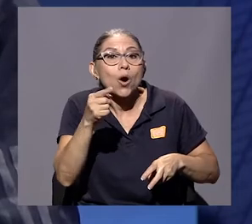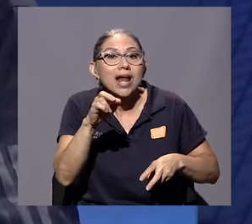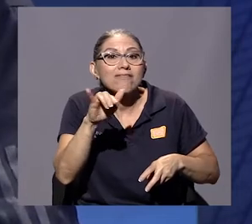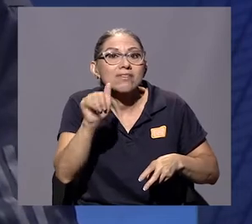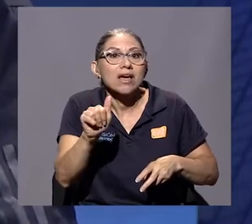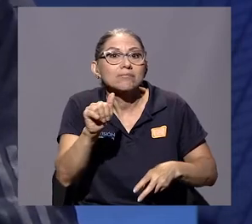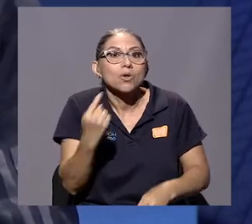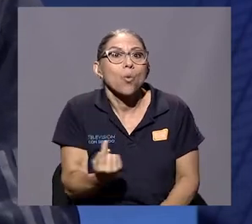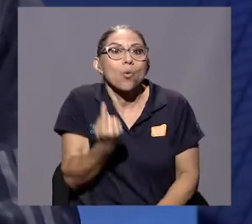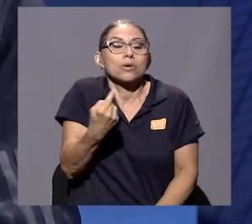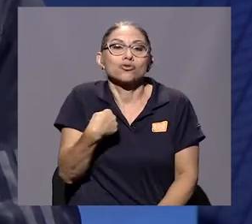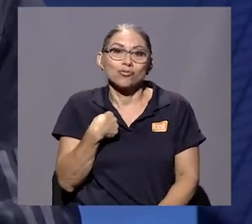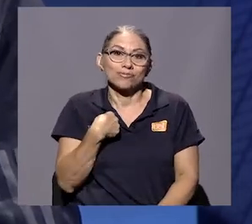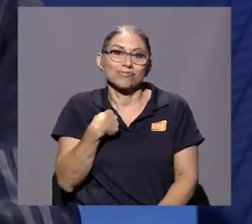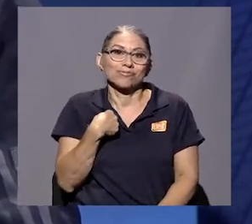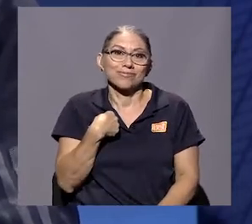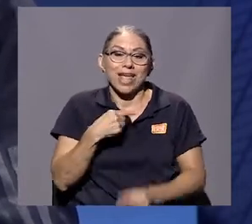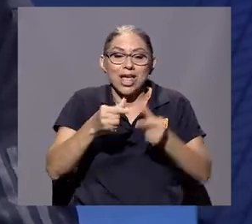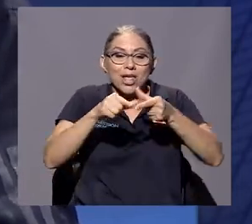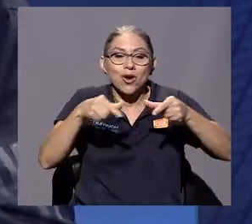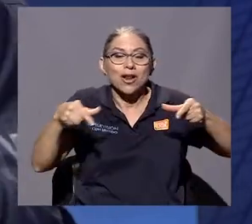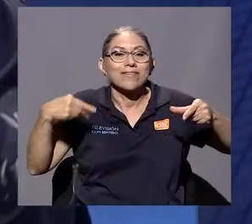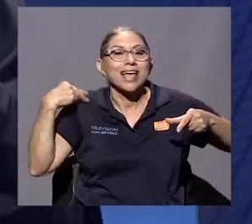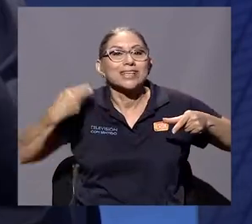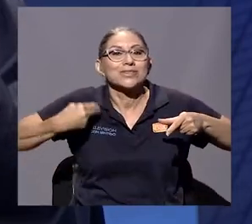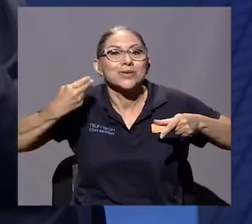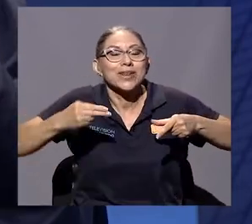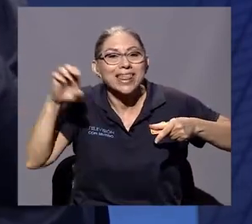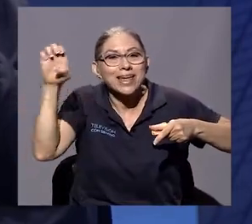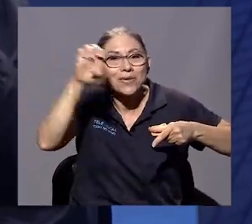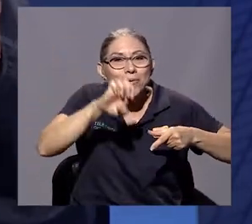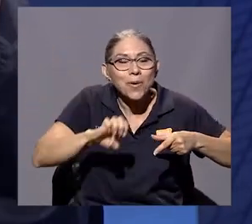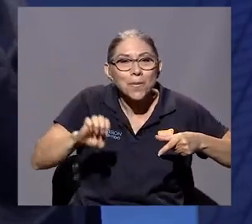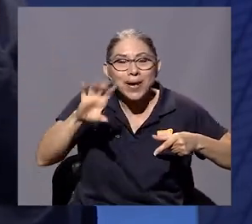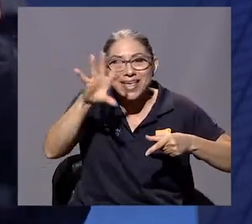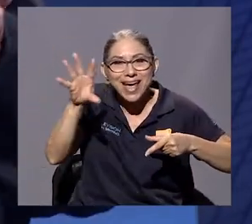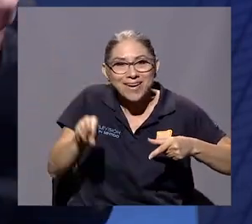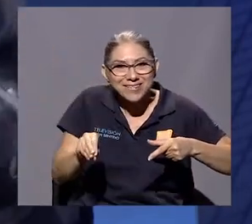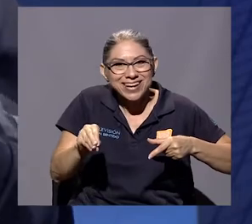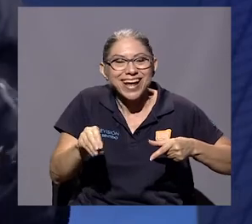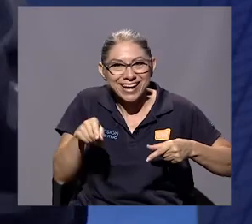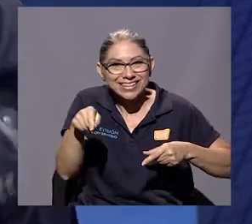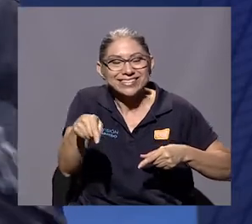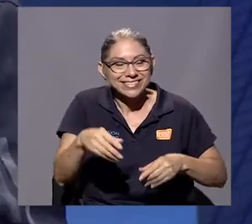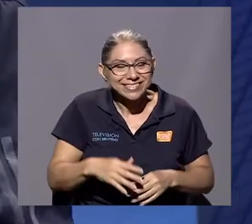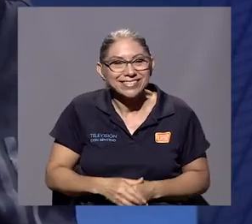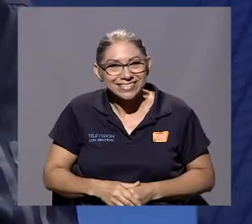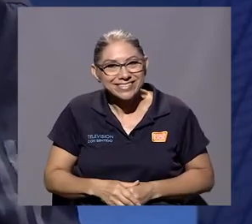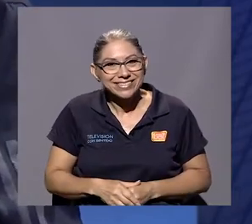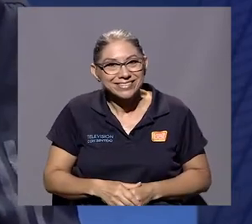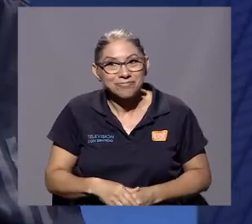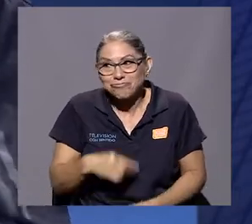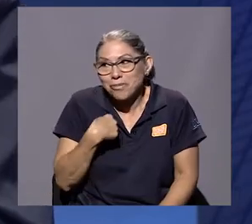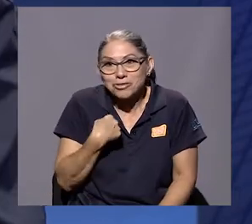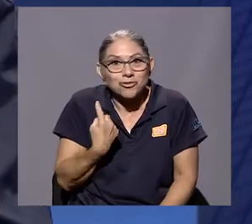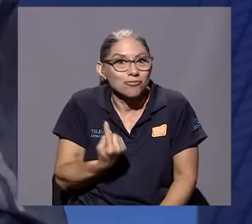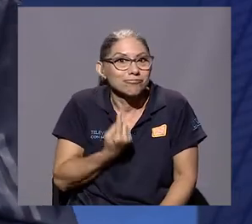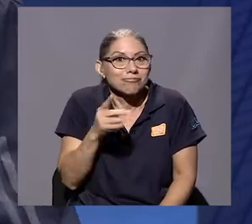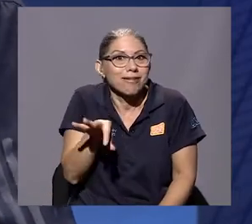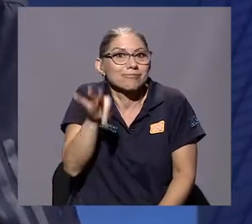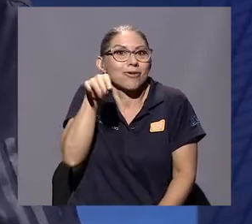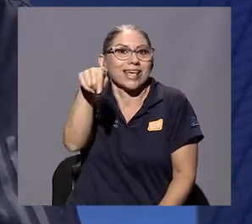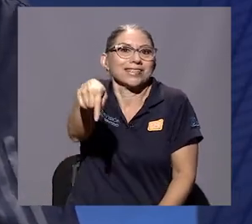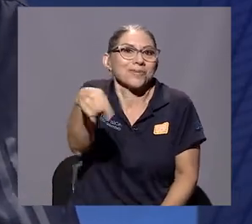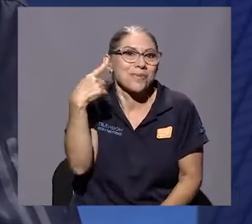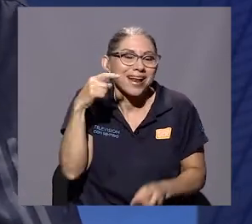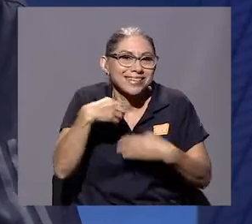e historia de Europa y África. Eso se llamaba Europa y África. Yo me presenté en